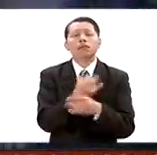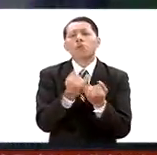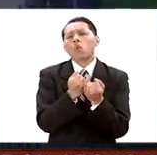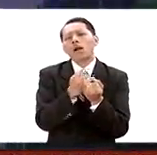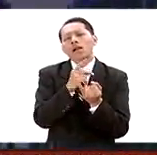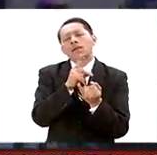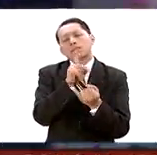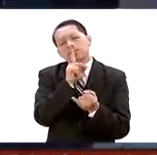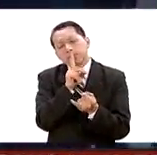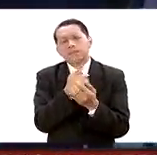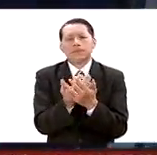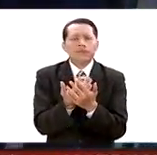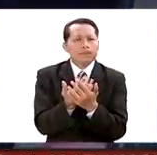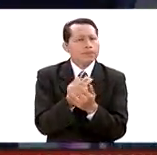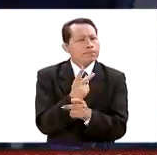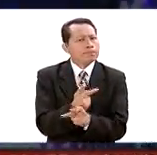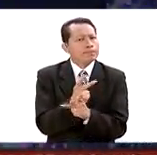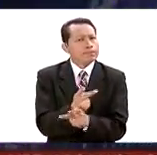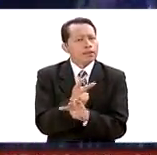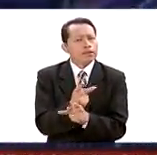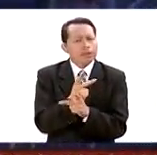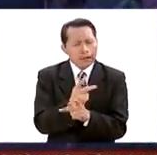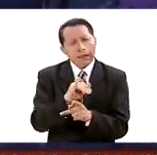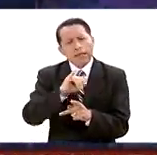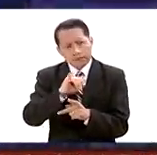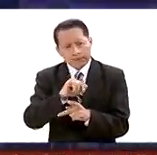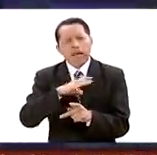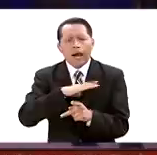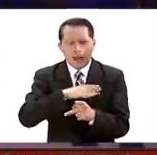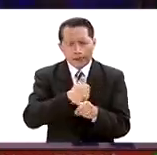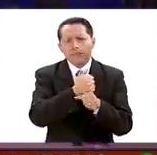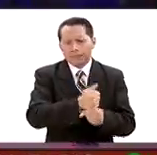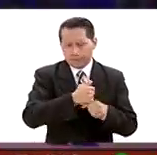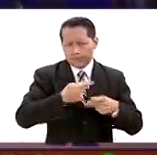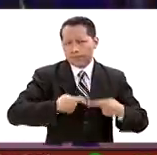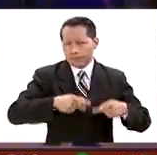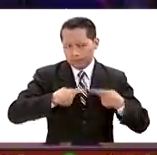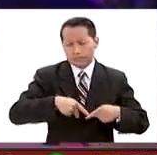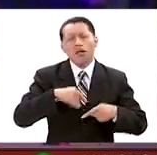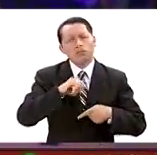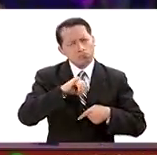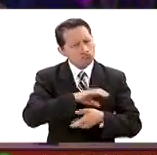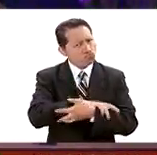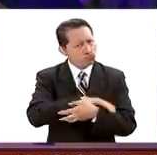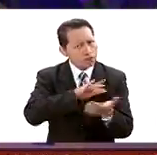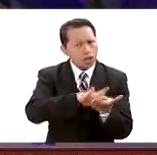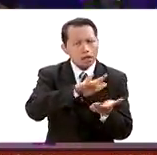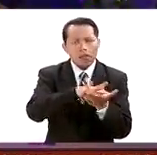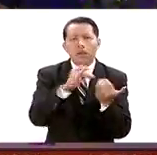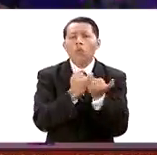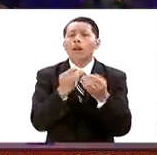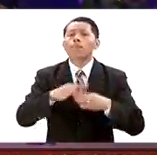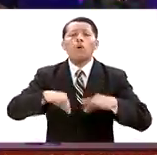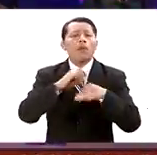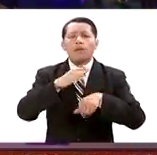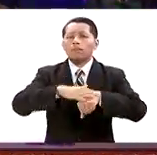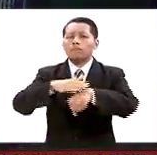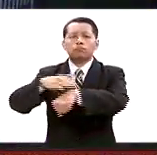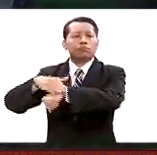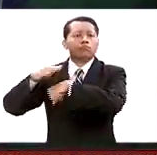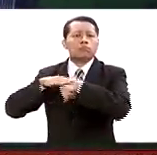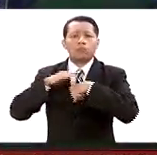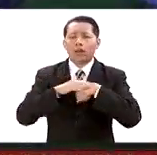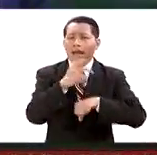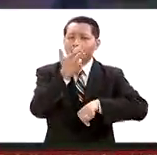reservada, de cautela, de solidaridad con las víctimas, de la importancia de que el país esté unido, en una posición